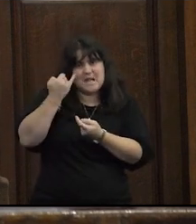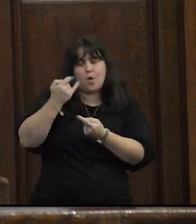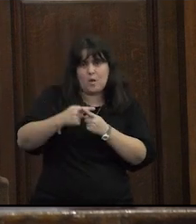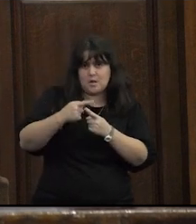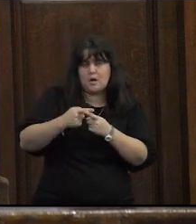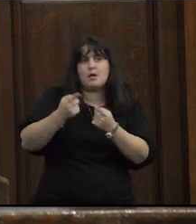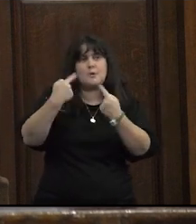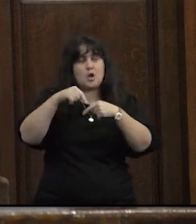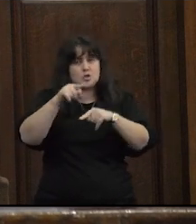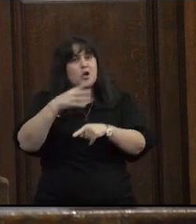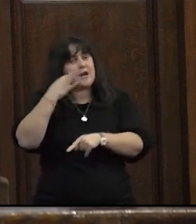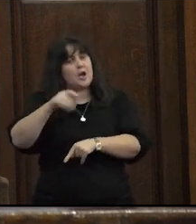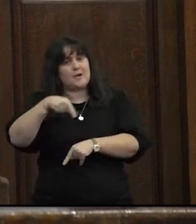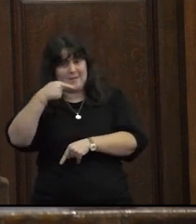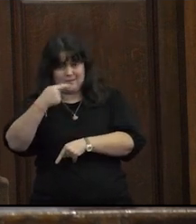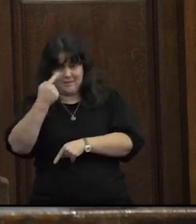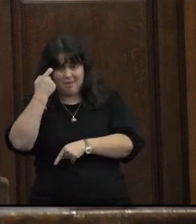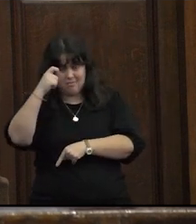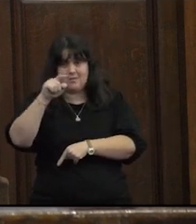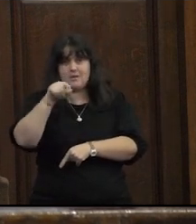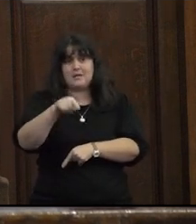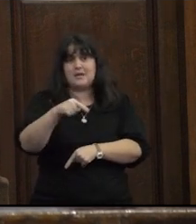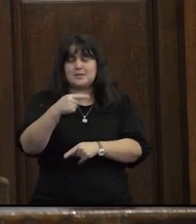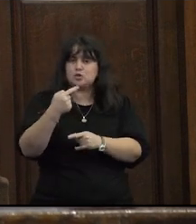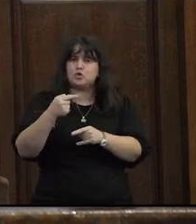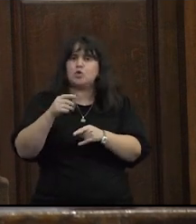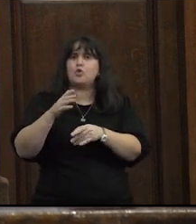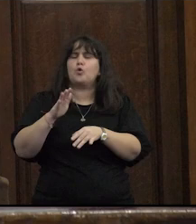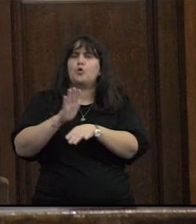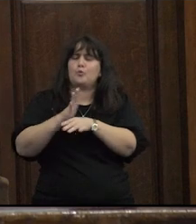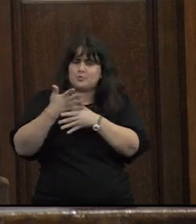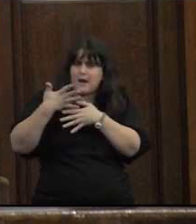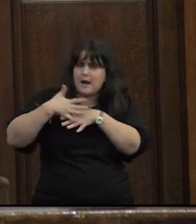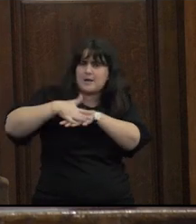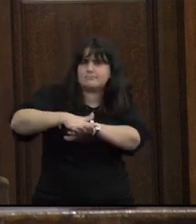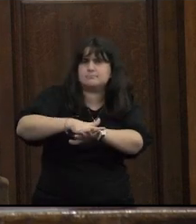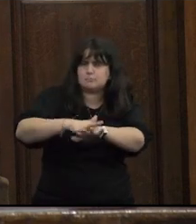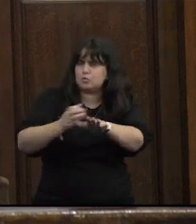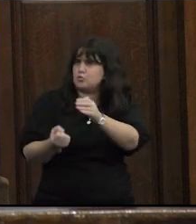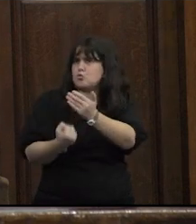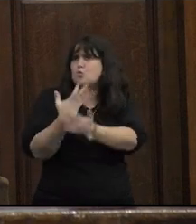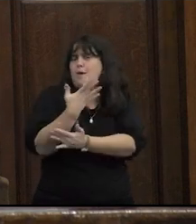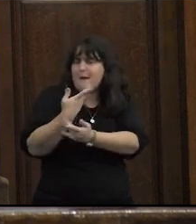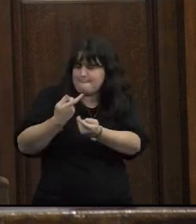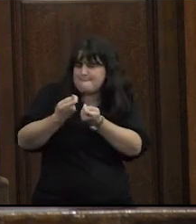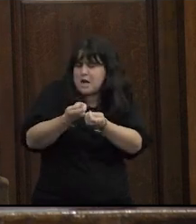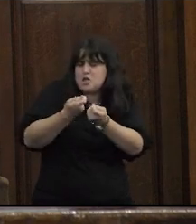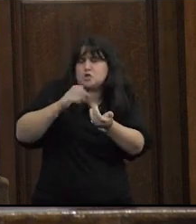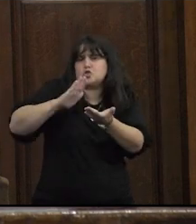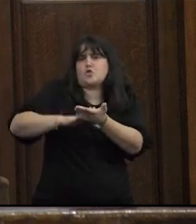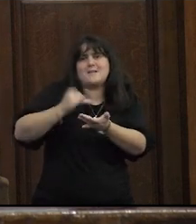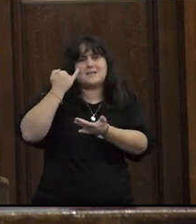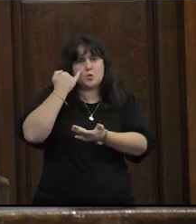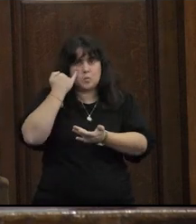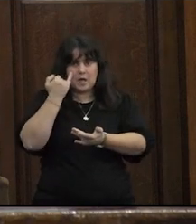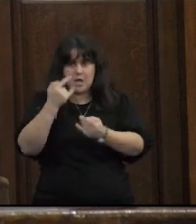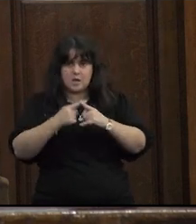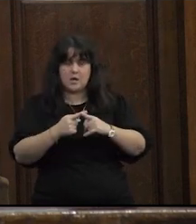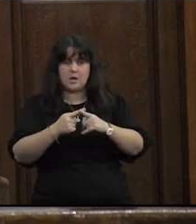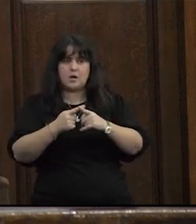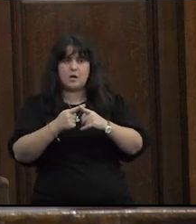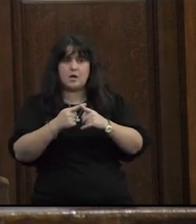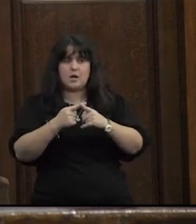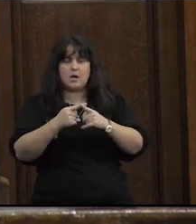idea que trae Karina Felitti entre otras es cómo confluyen en estas nuevas presiones sobre la sexualidad